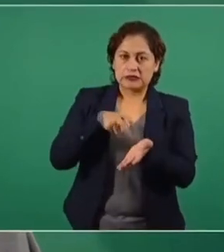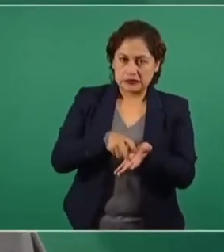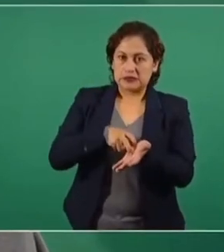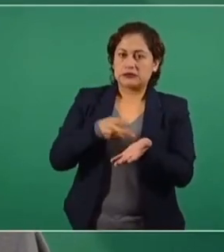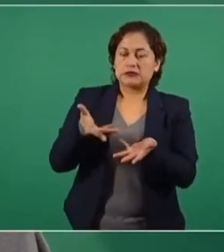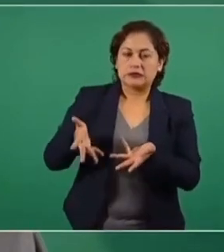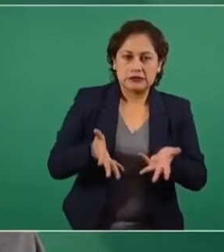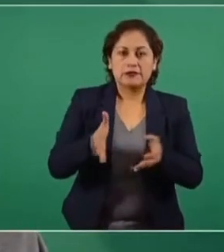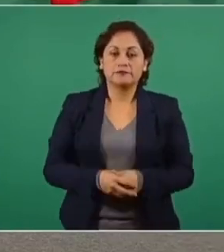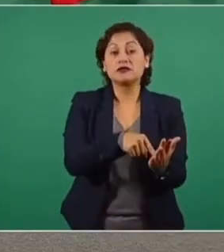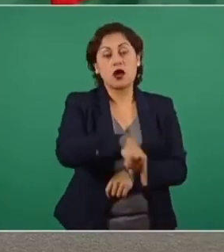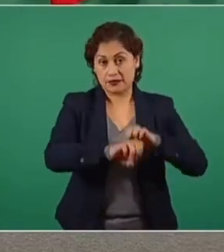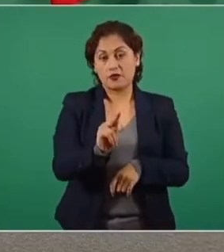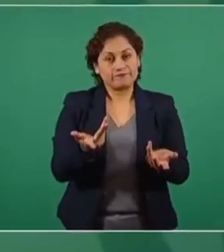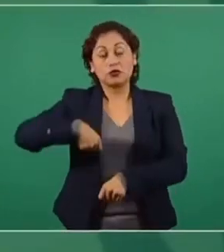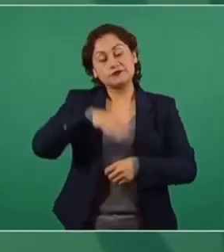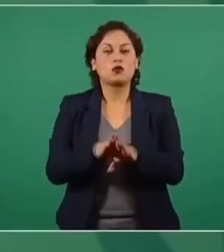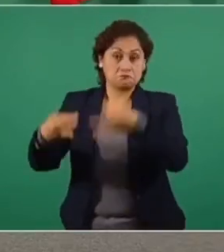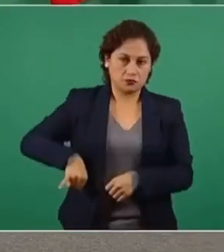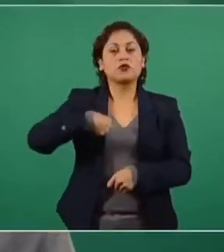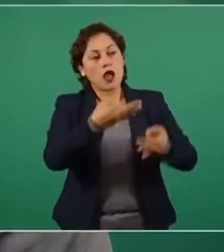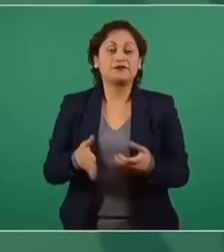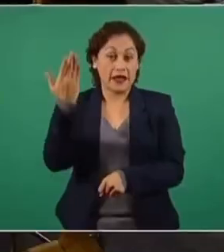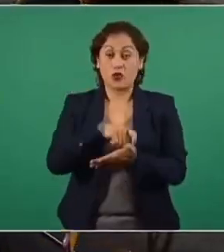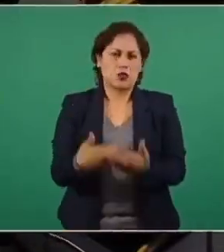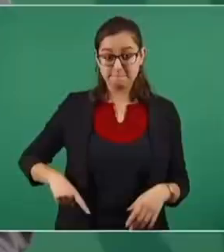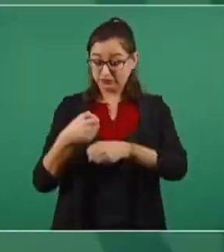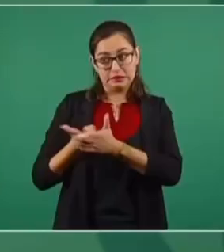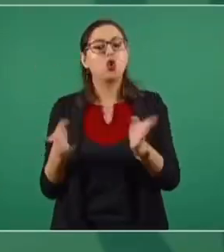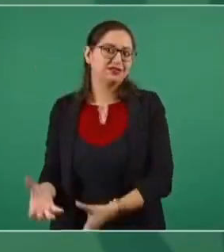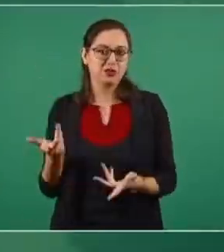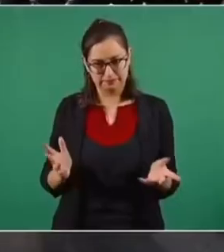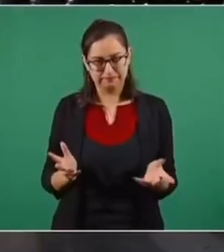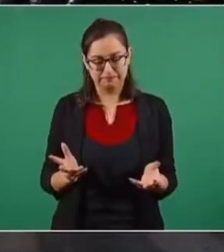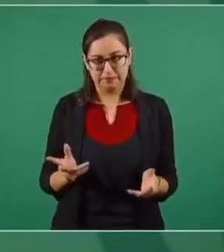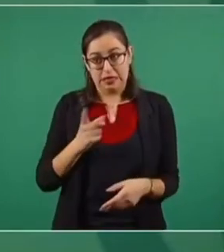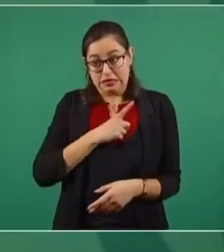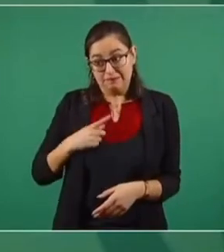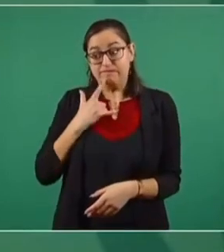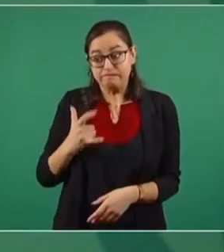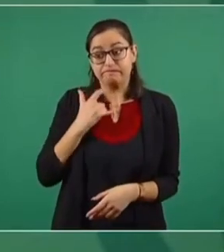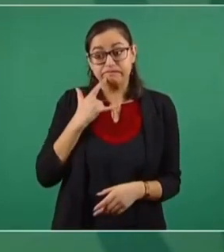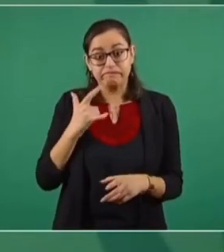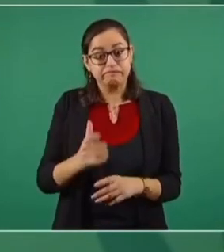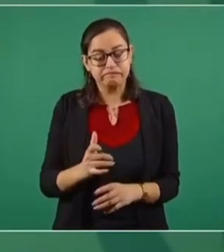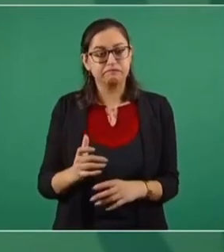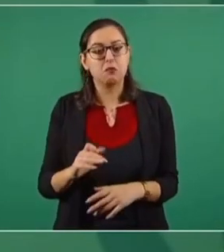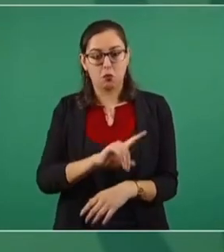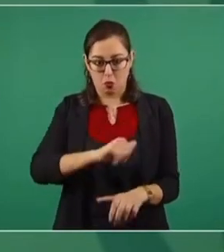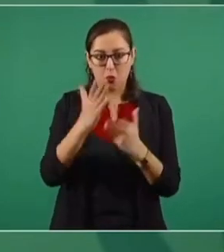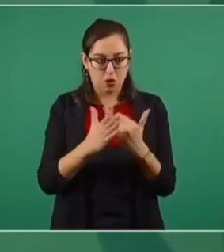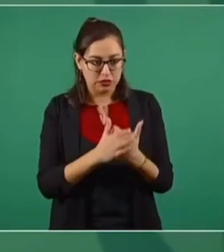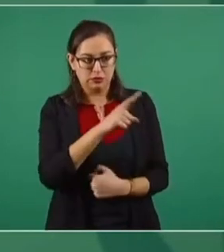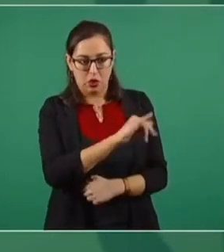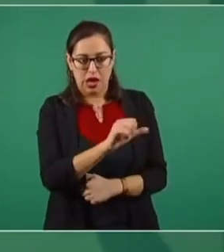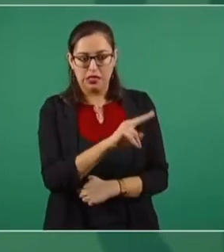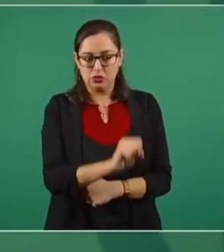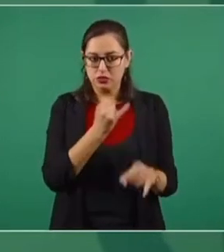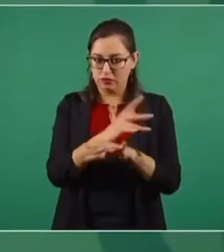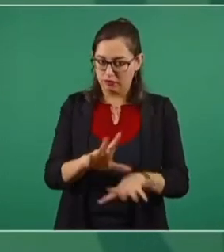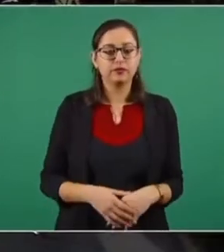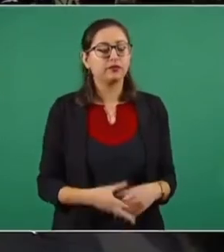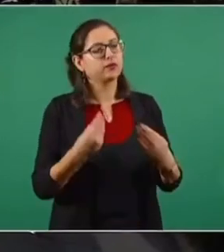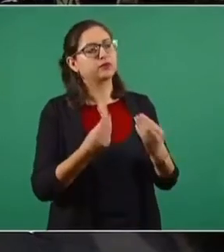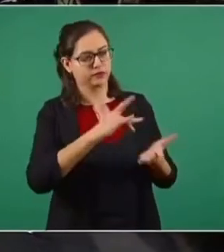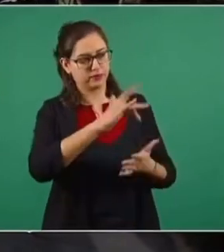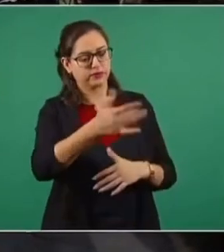permitió el saqueo. Una eternidad más tarde. Le voy a pedir a Jesús que te entregue todo el informe de cómo está este